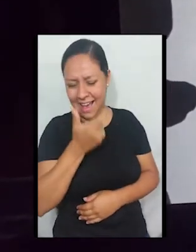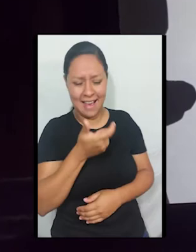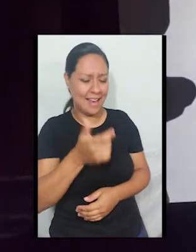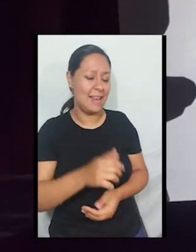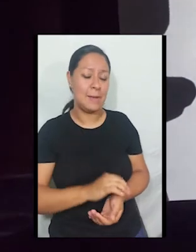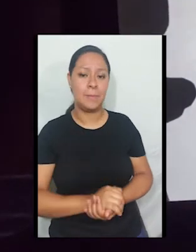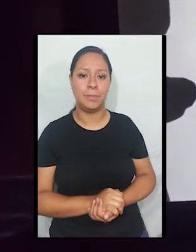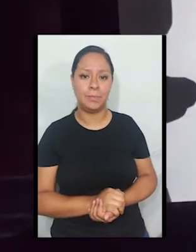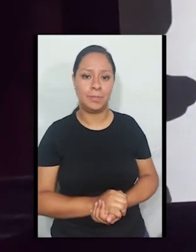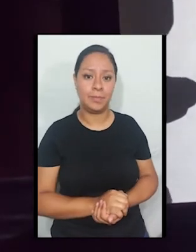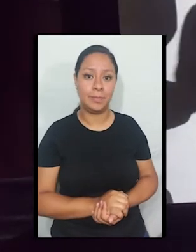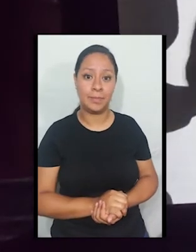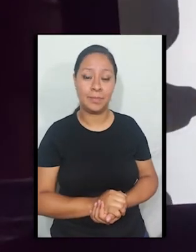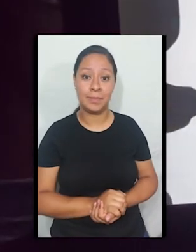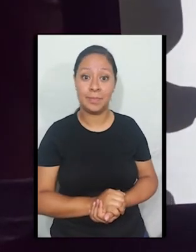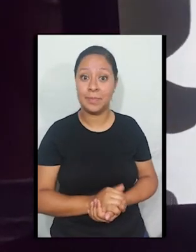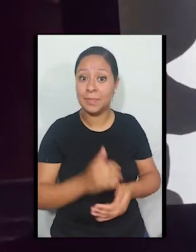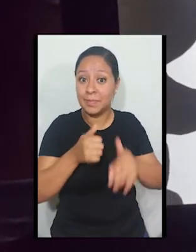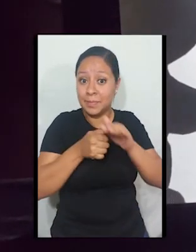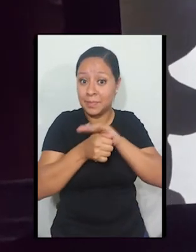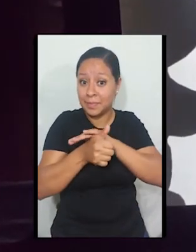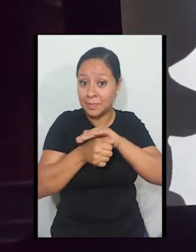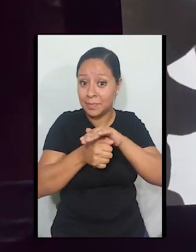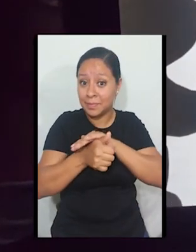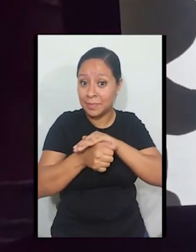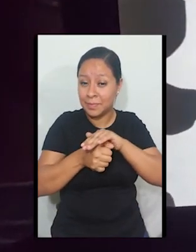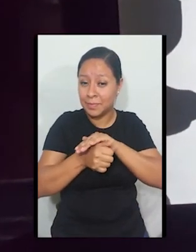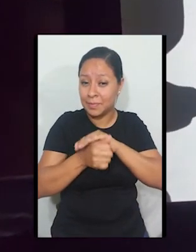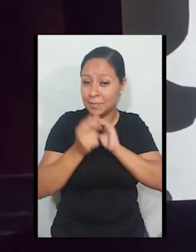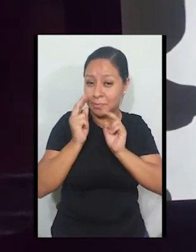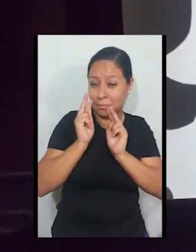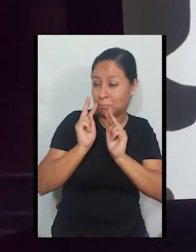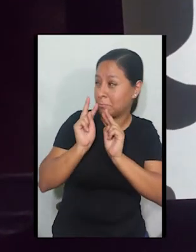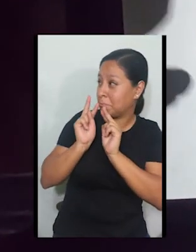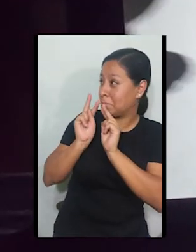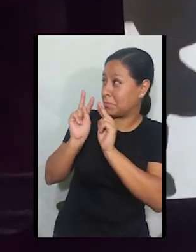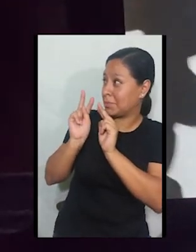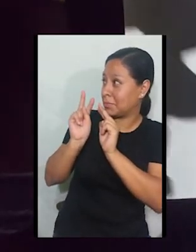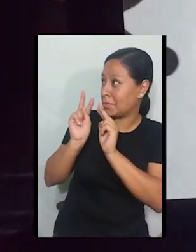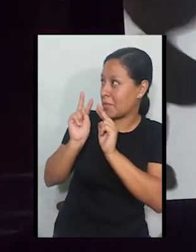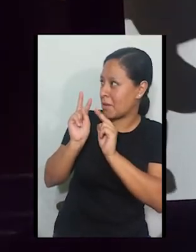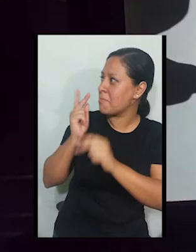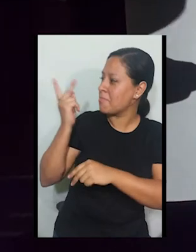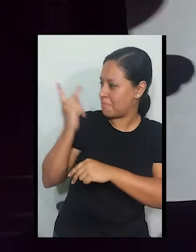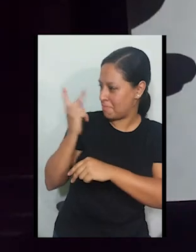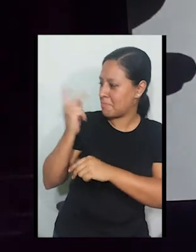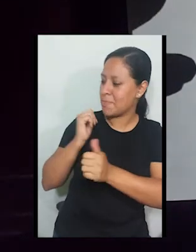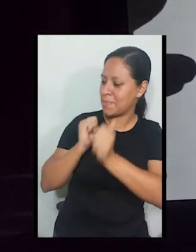entonces la tortuga retó a la liebre a una carrera y ella aceptó